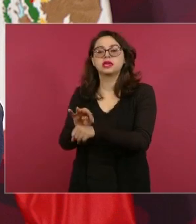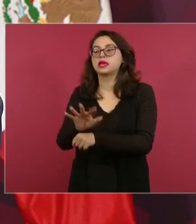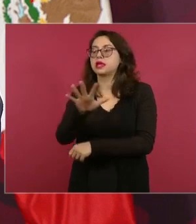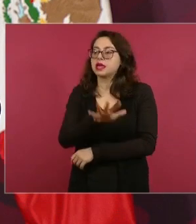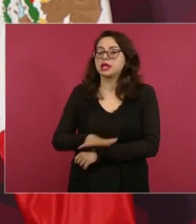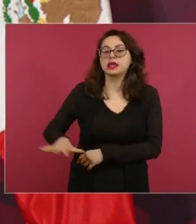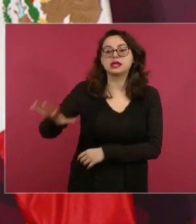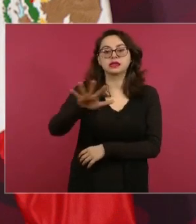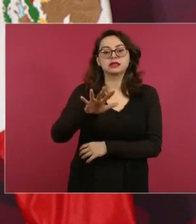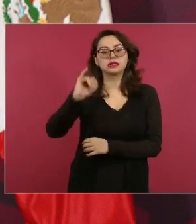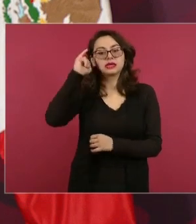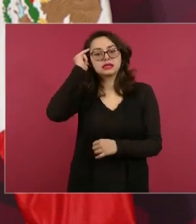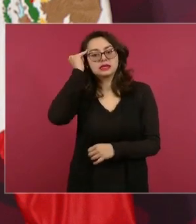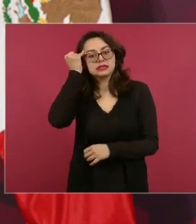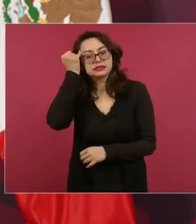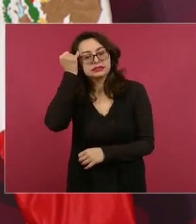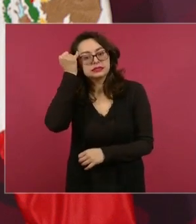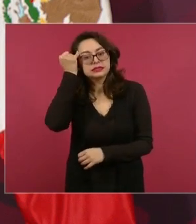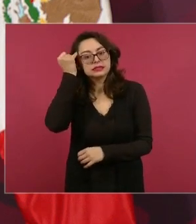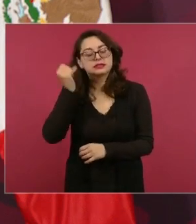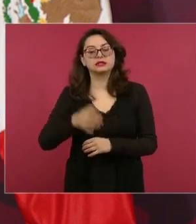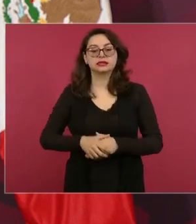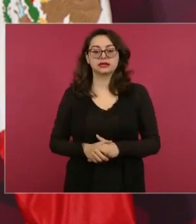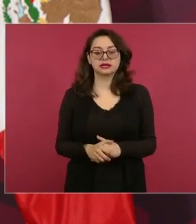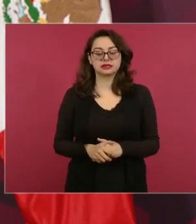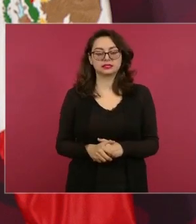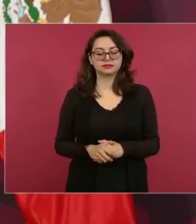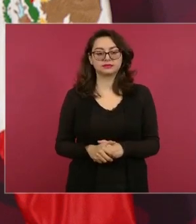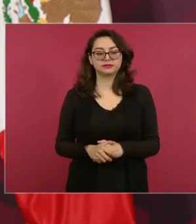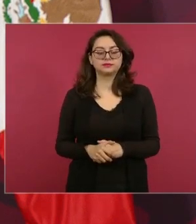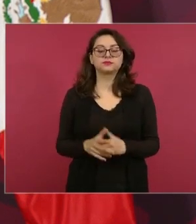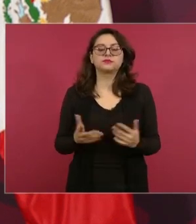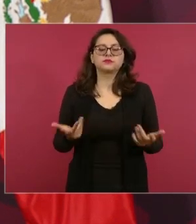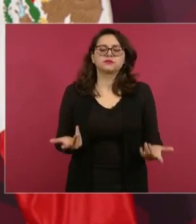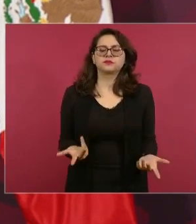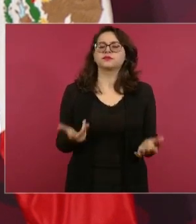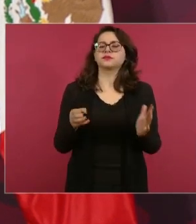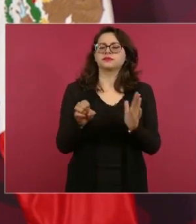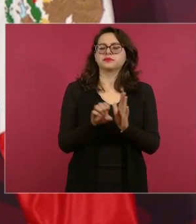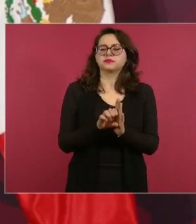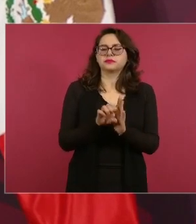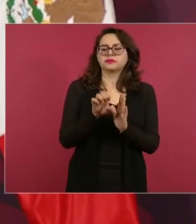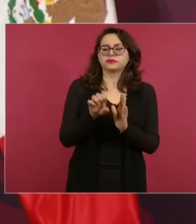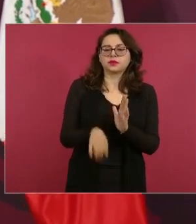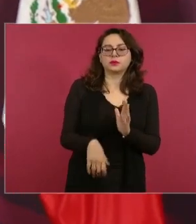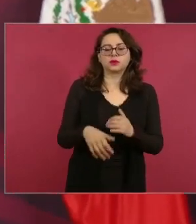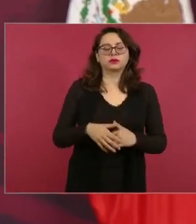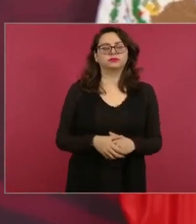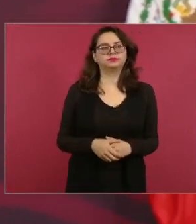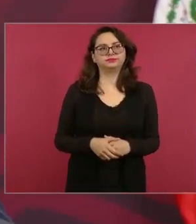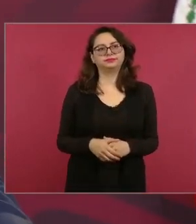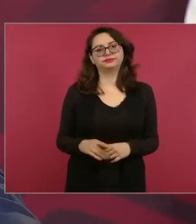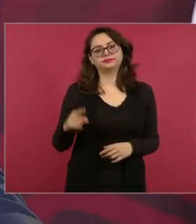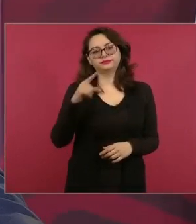Por ejemplo, lo que hicimos con los pueblos yaquis,